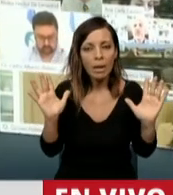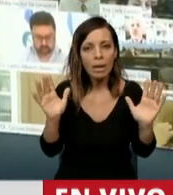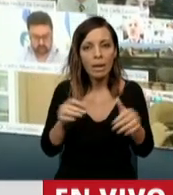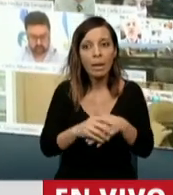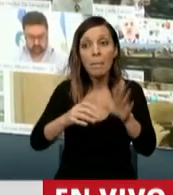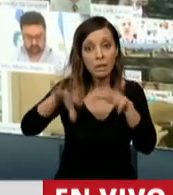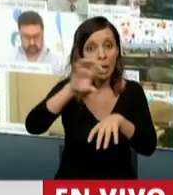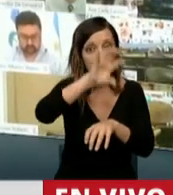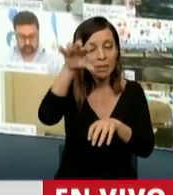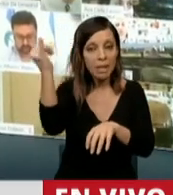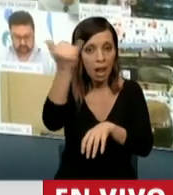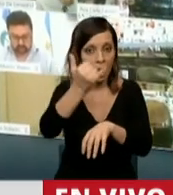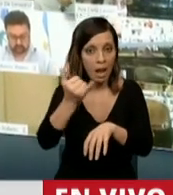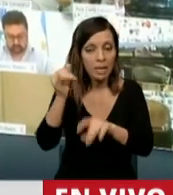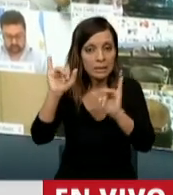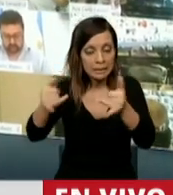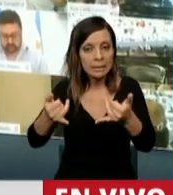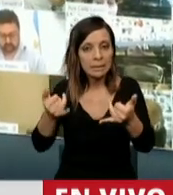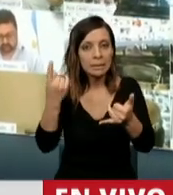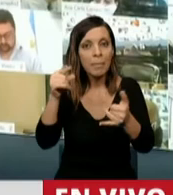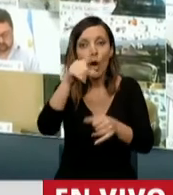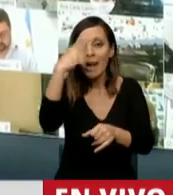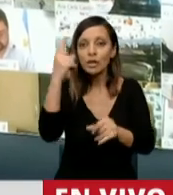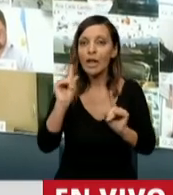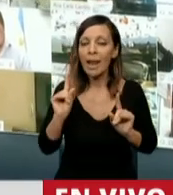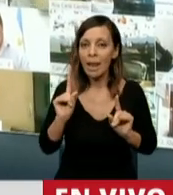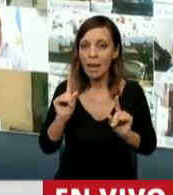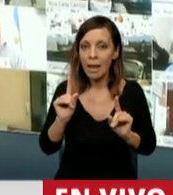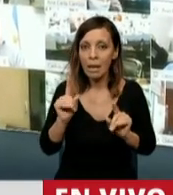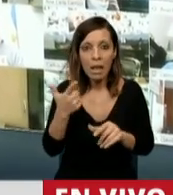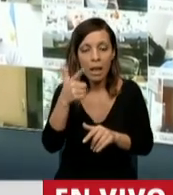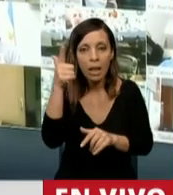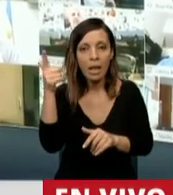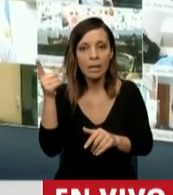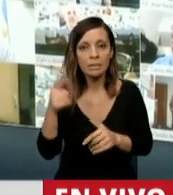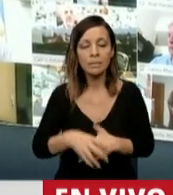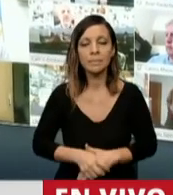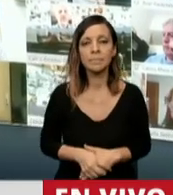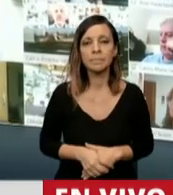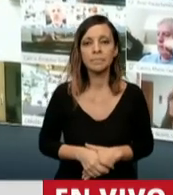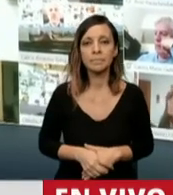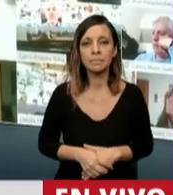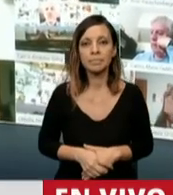mayoría de las provincias turísticas del país tenemos una ley provincial, no la nacional.